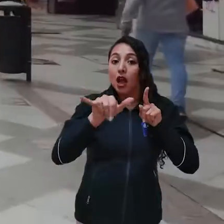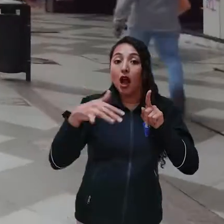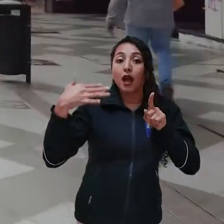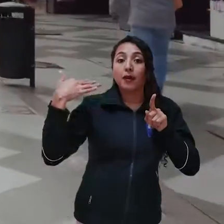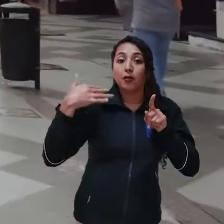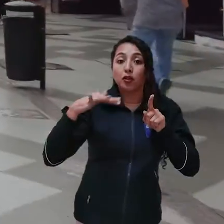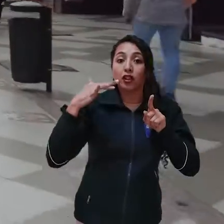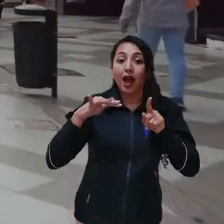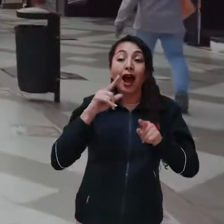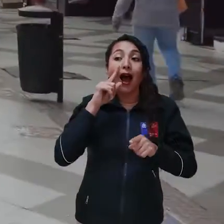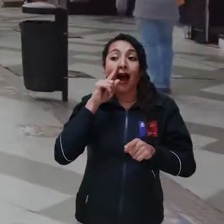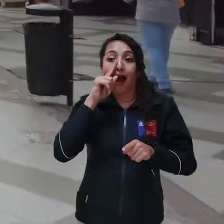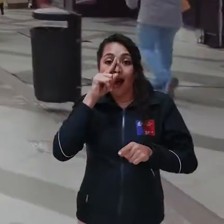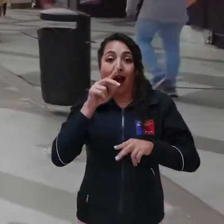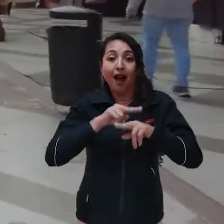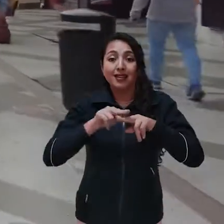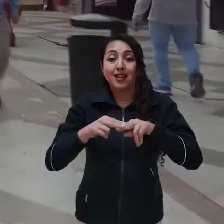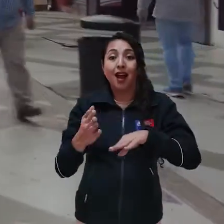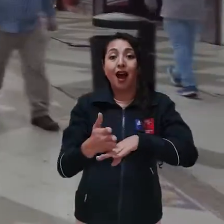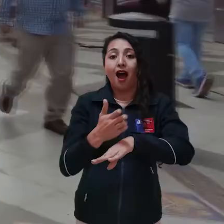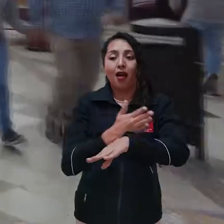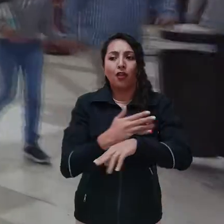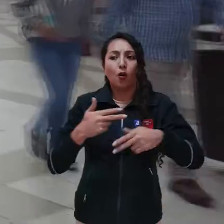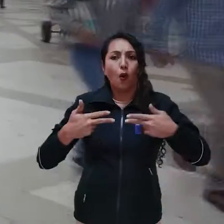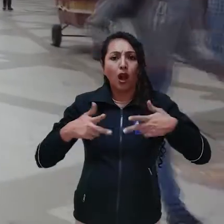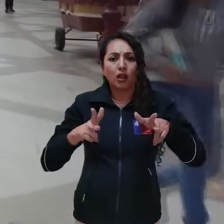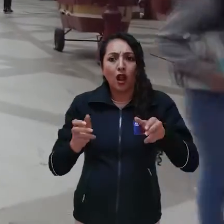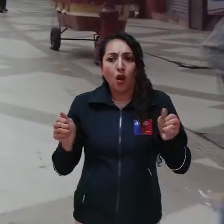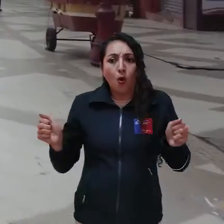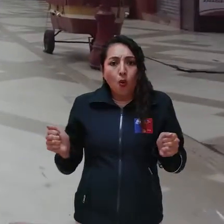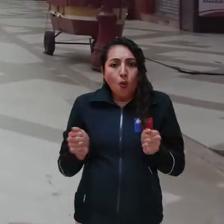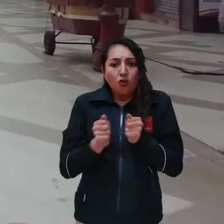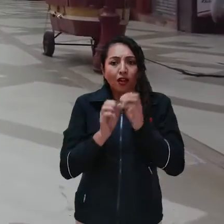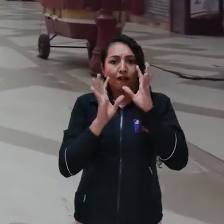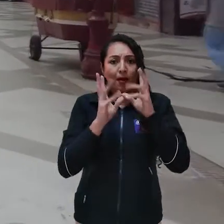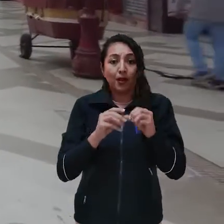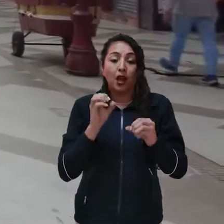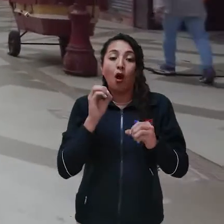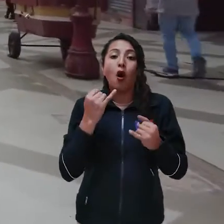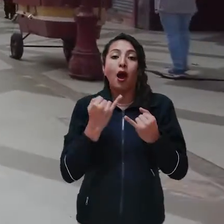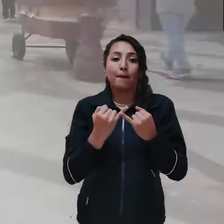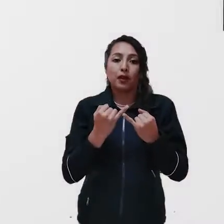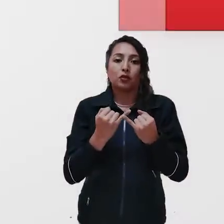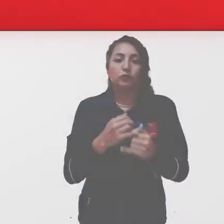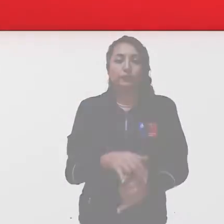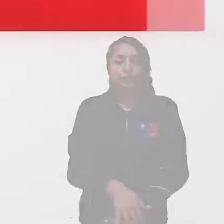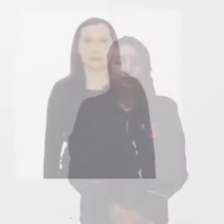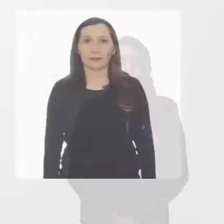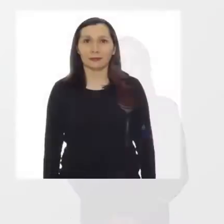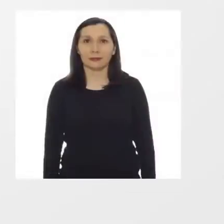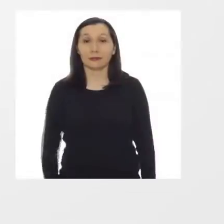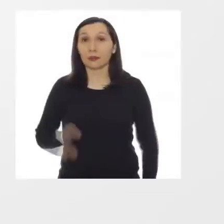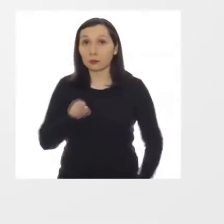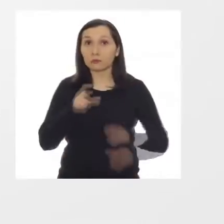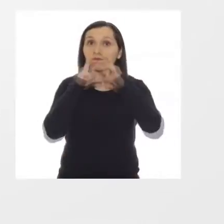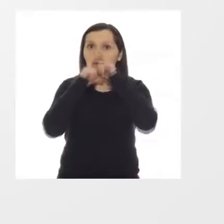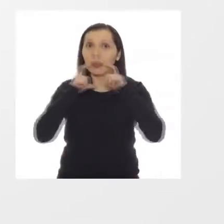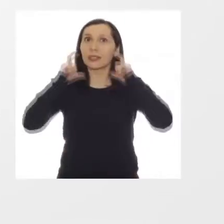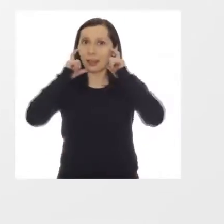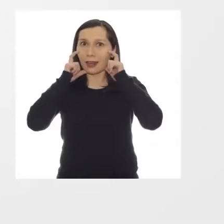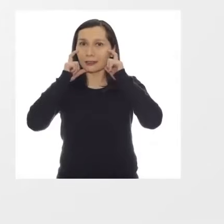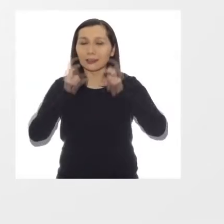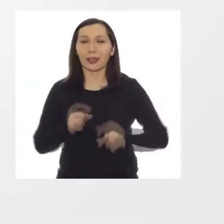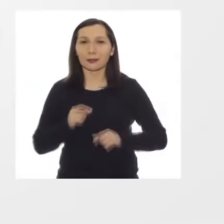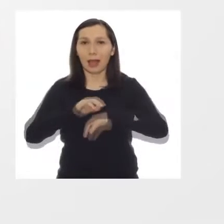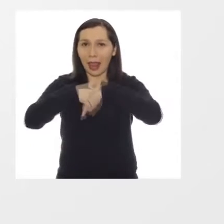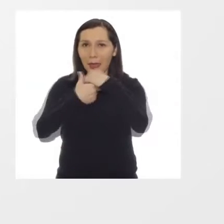por sobre todo, testéate, testéate antes de cualquier junta familiar o de amigos. Usa